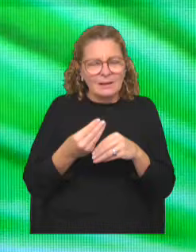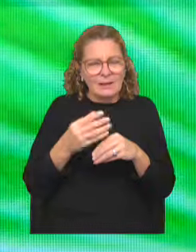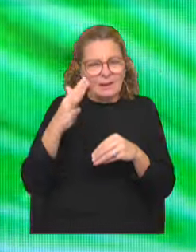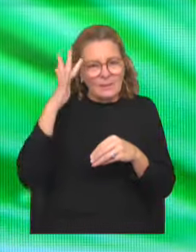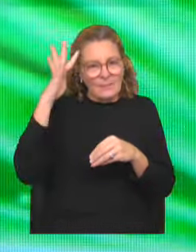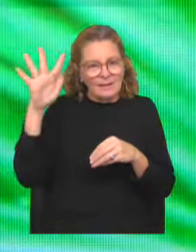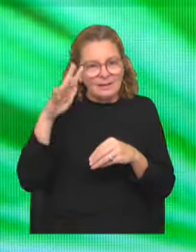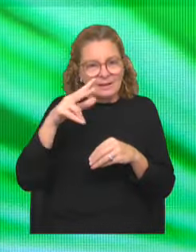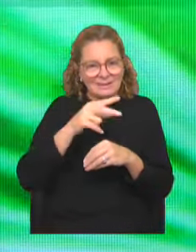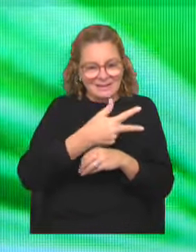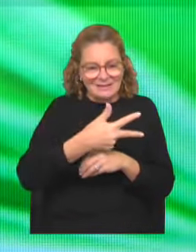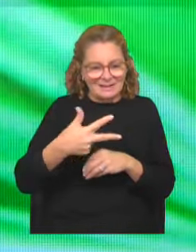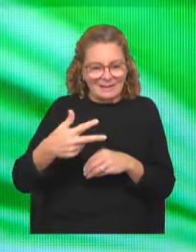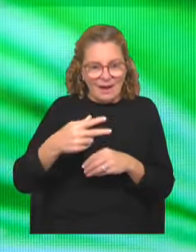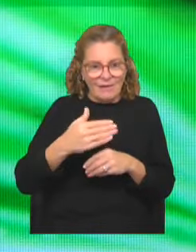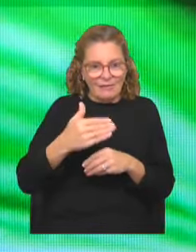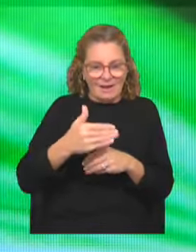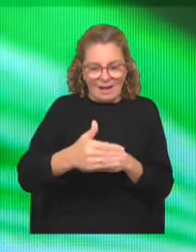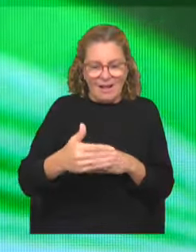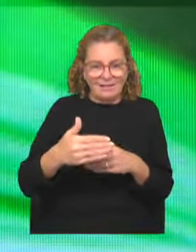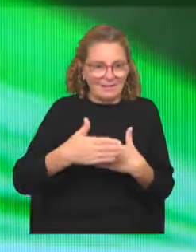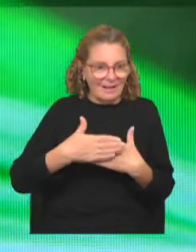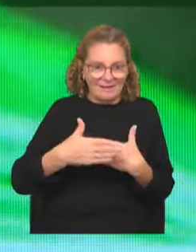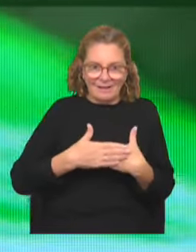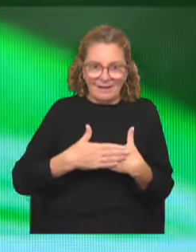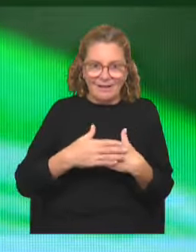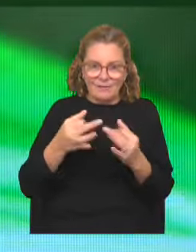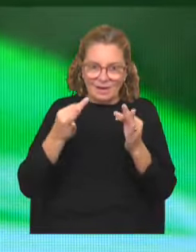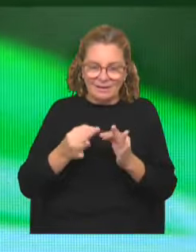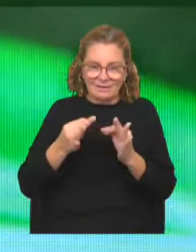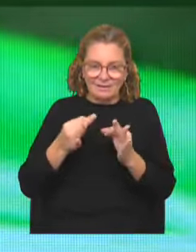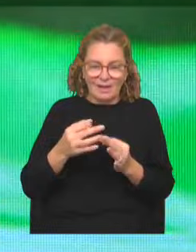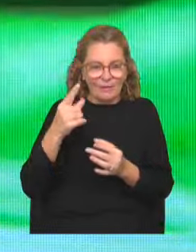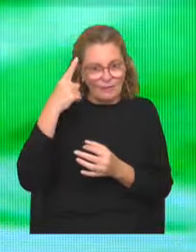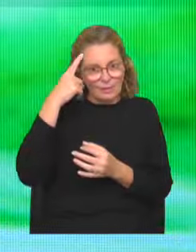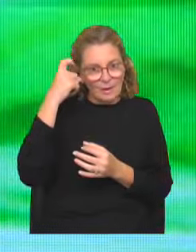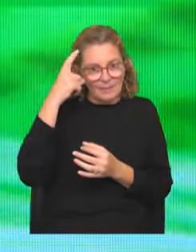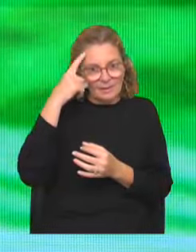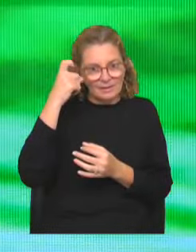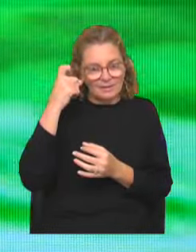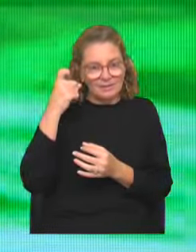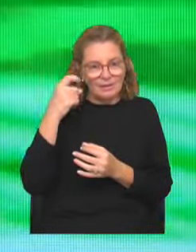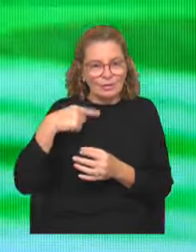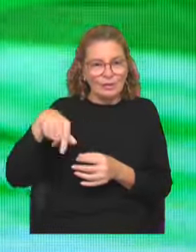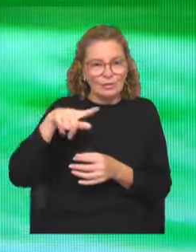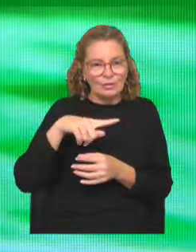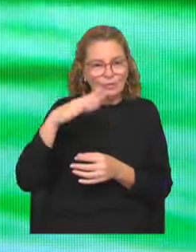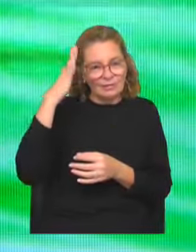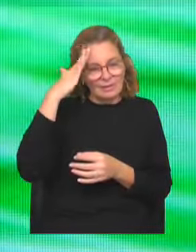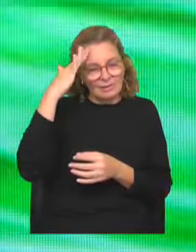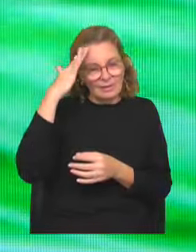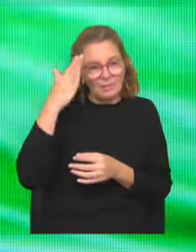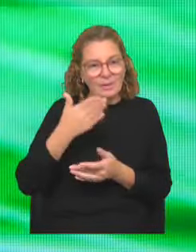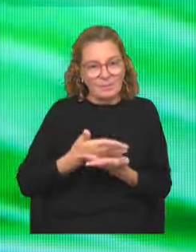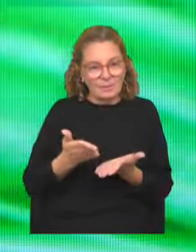tercera fila, ubicados. Y fue realmente una experiencia... Nosotros sabíamos, ¿no? Qué